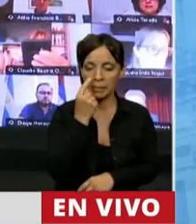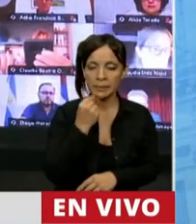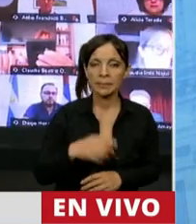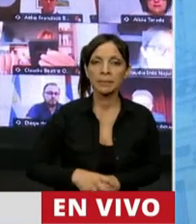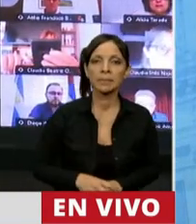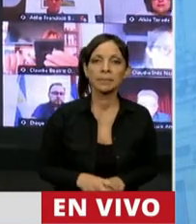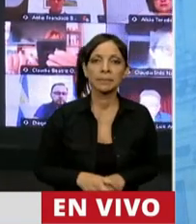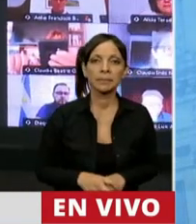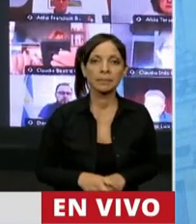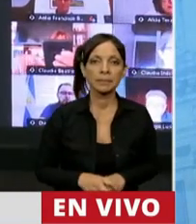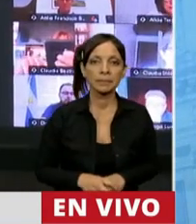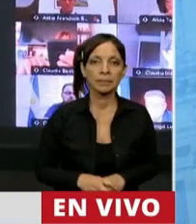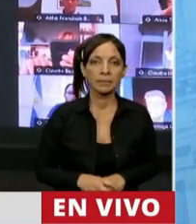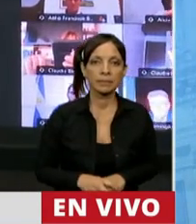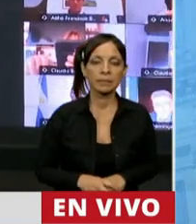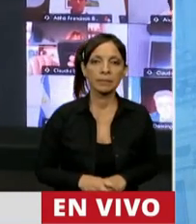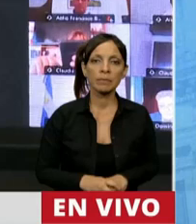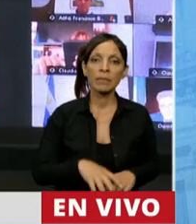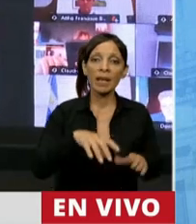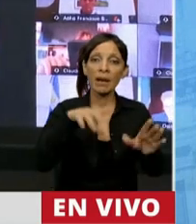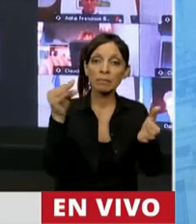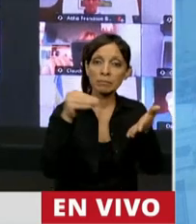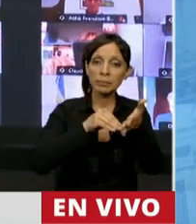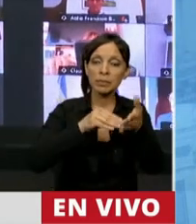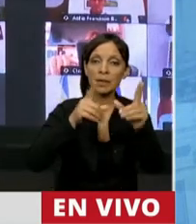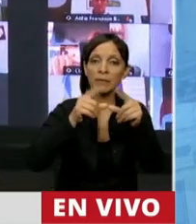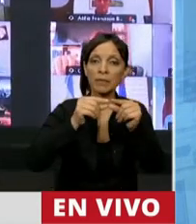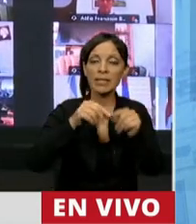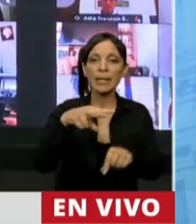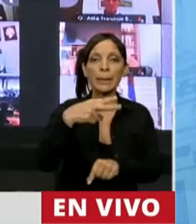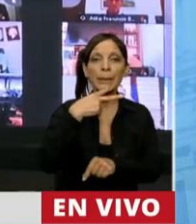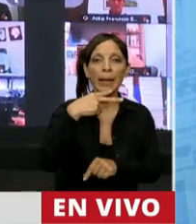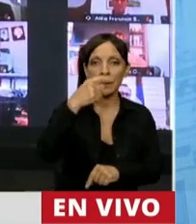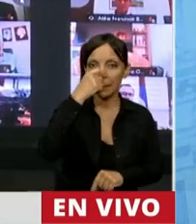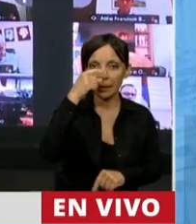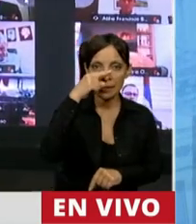fecha del día viernes 27 de noviembre.